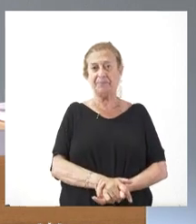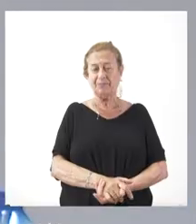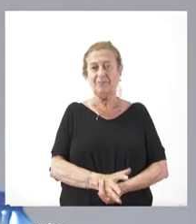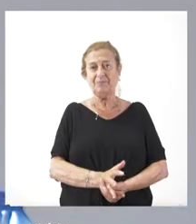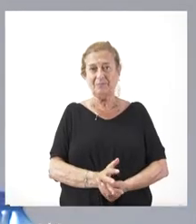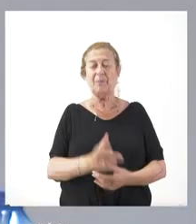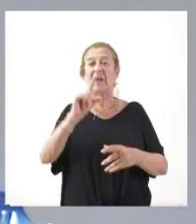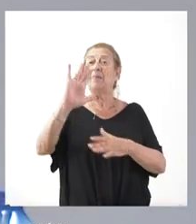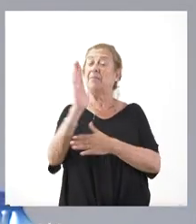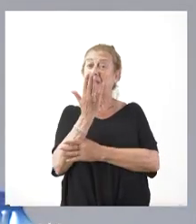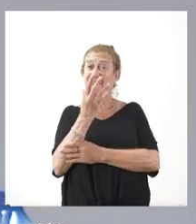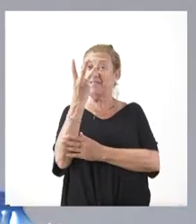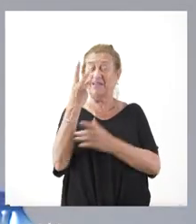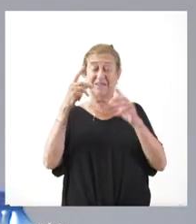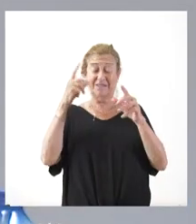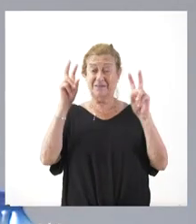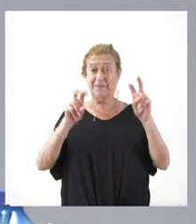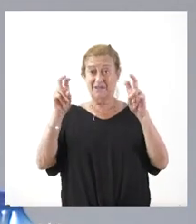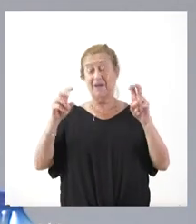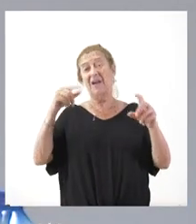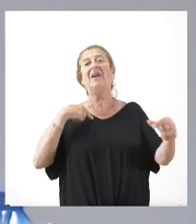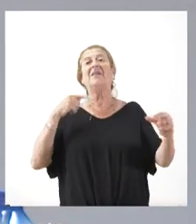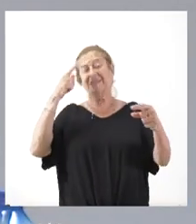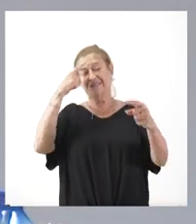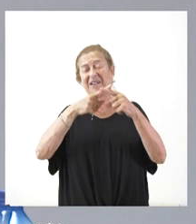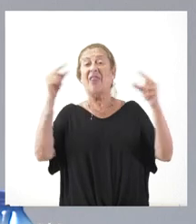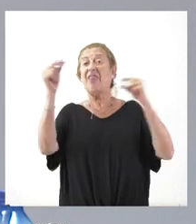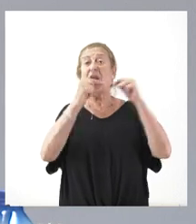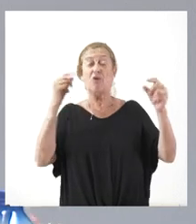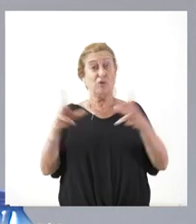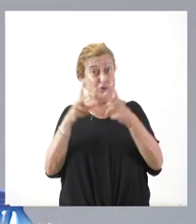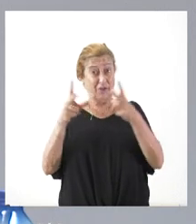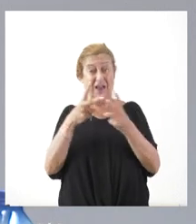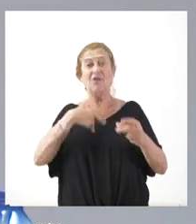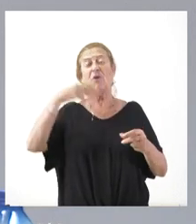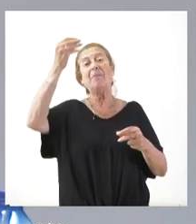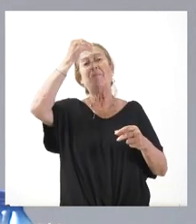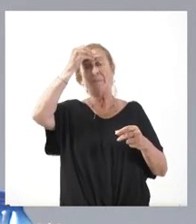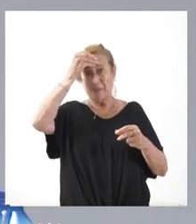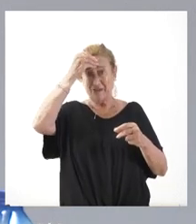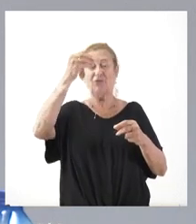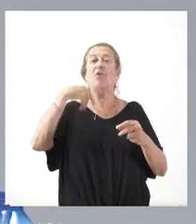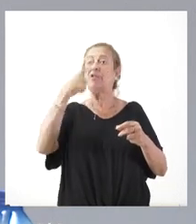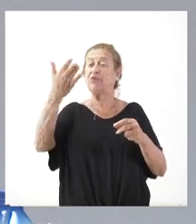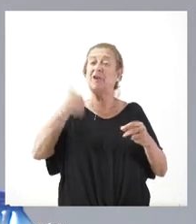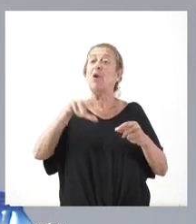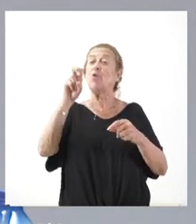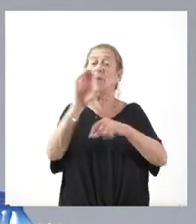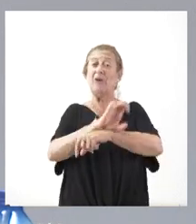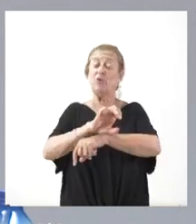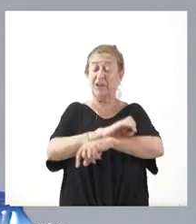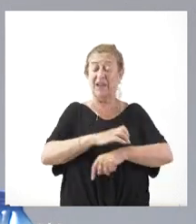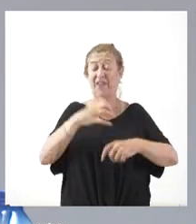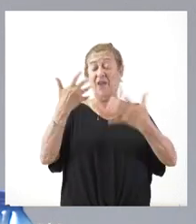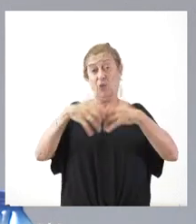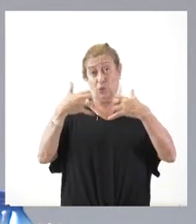Pues plantea tres cuestiones en lo que tiene que ver con el diálogo social. Yo creo que lo ha anticipado la nueva consejera de Industria, Comercio y